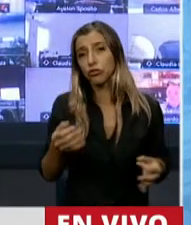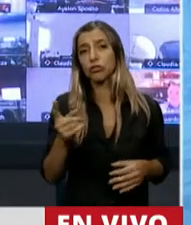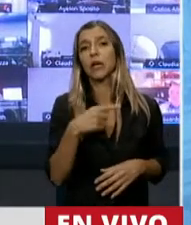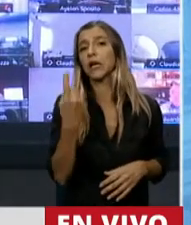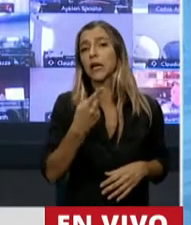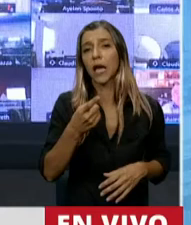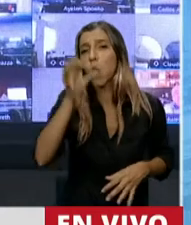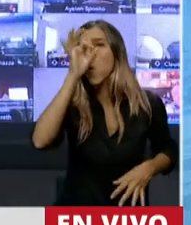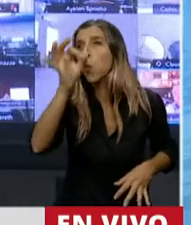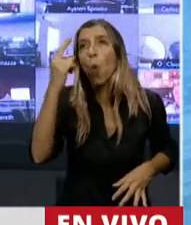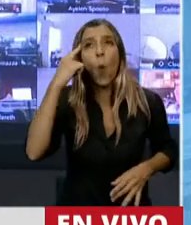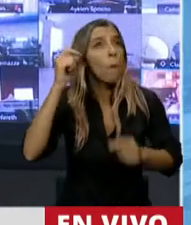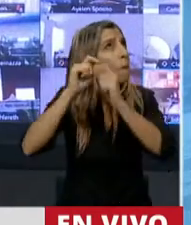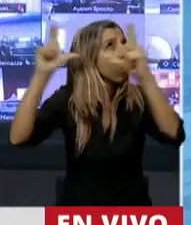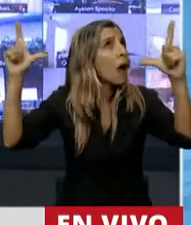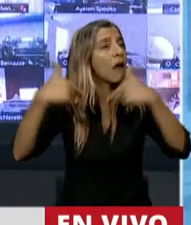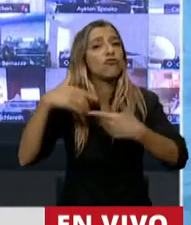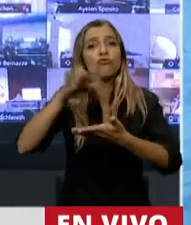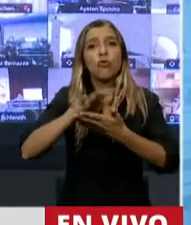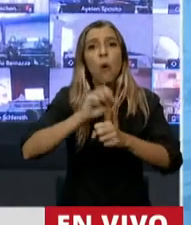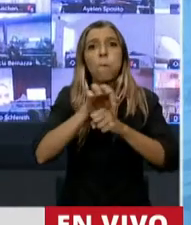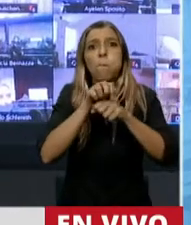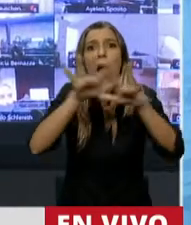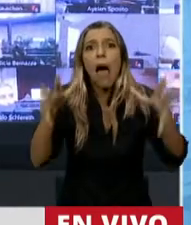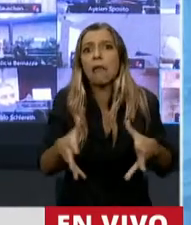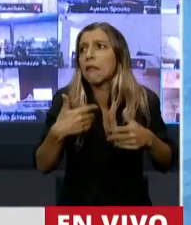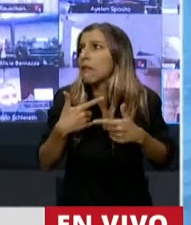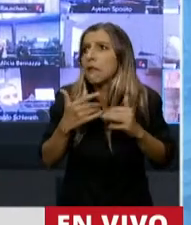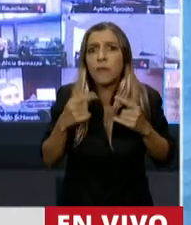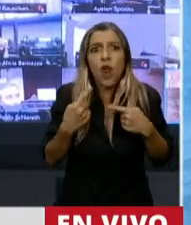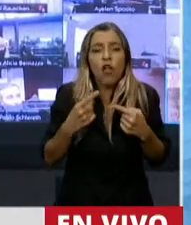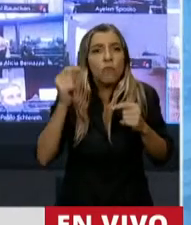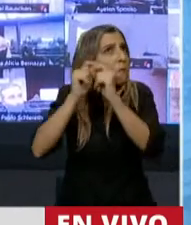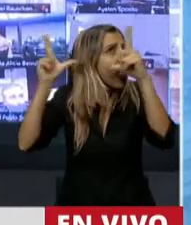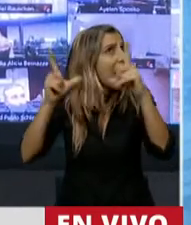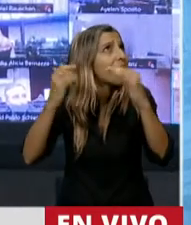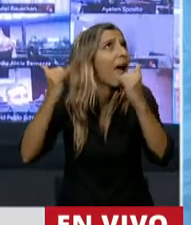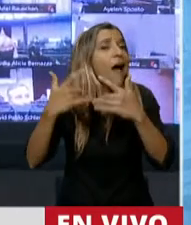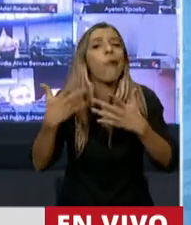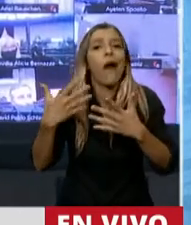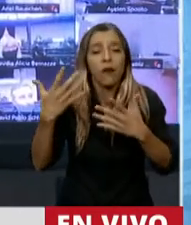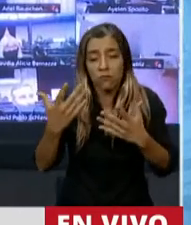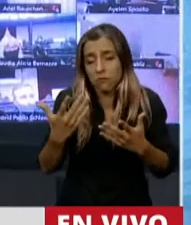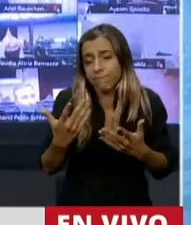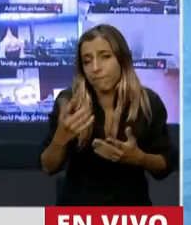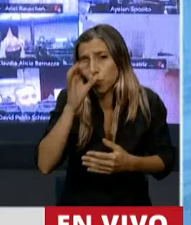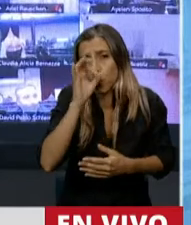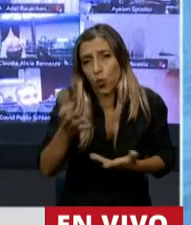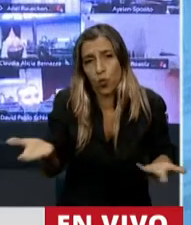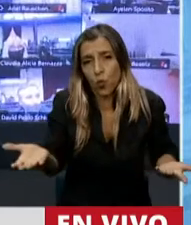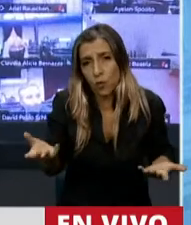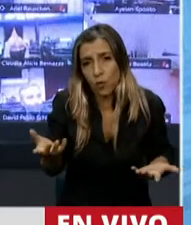Nunca imaginamos de esa pandemia las consecuencias, que sin lugar a dudas